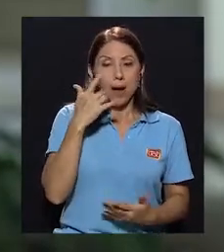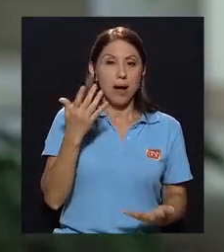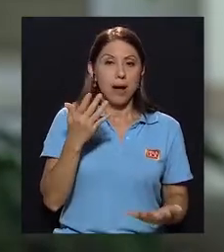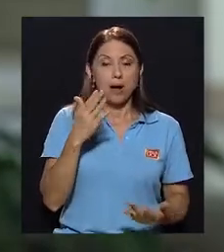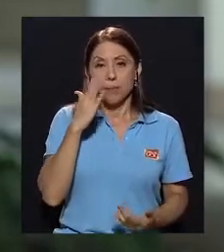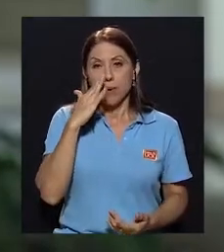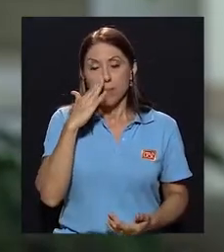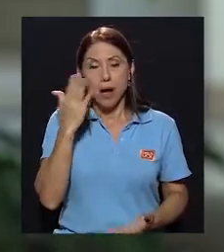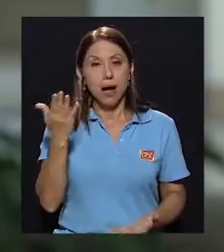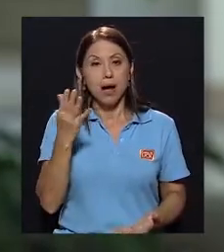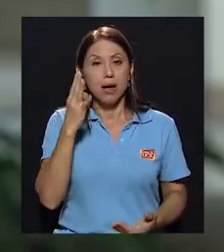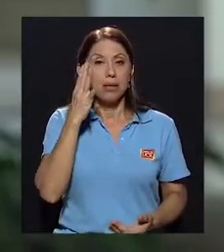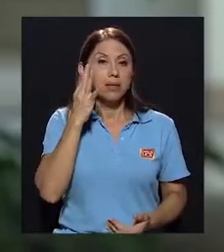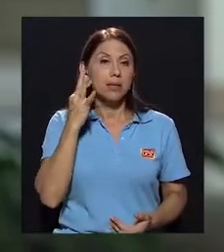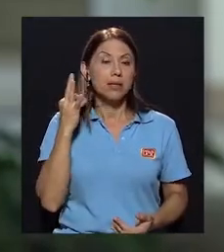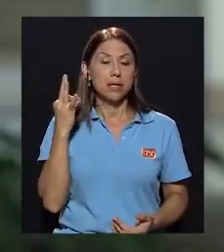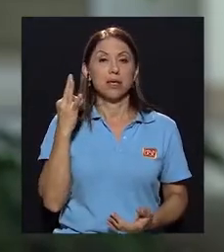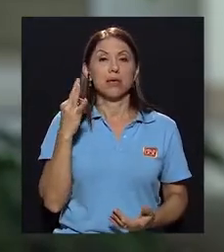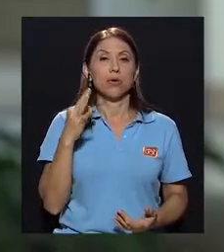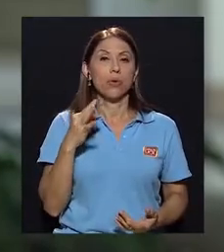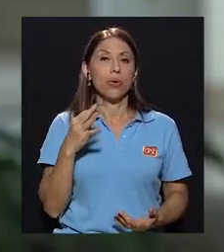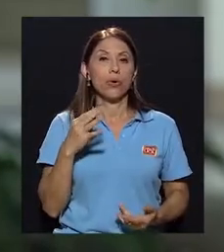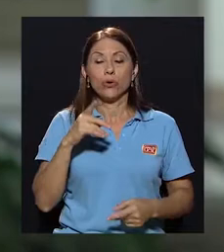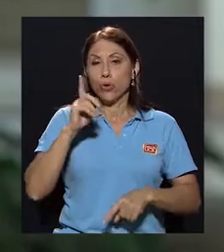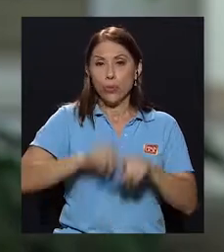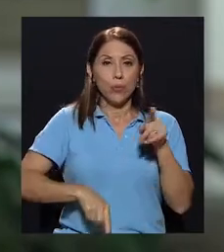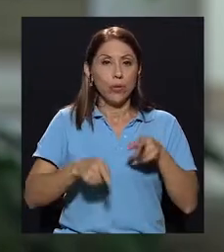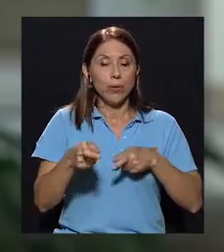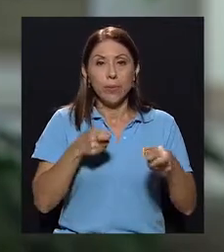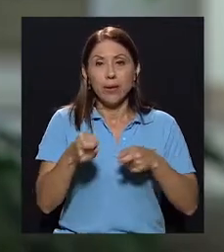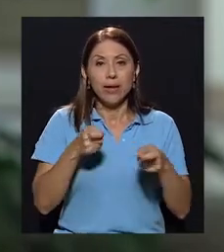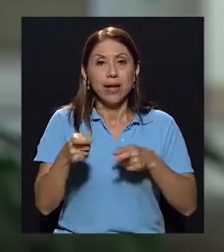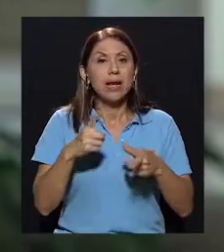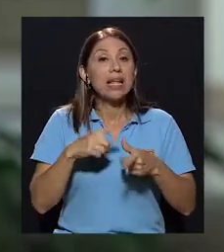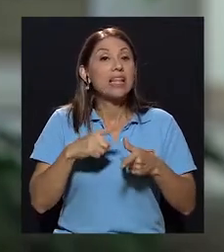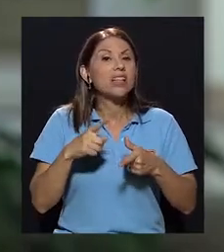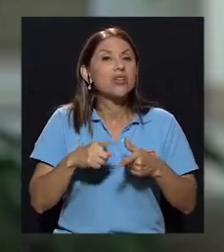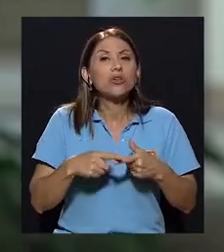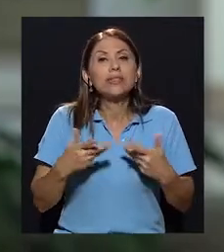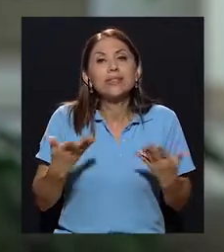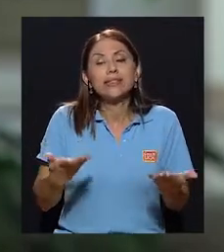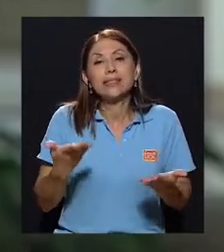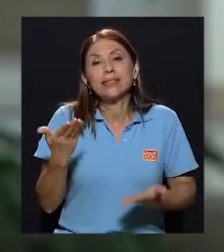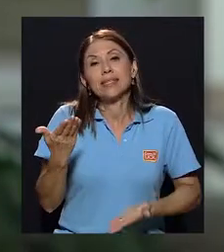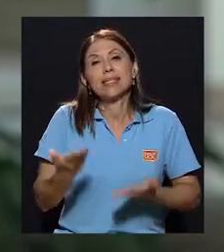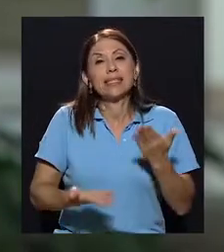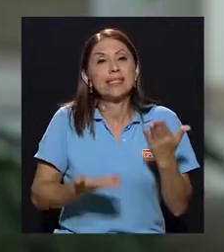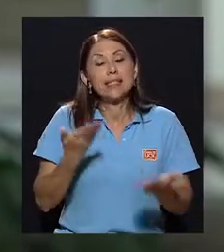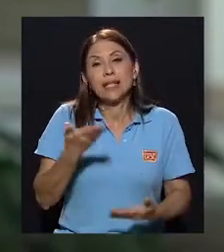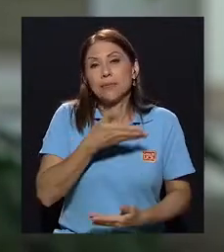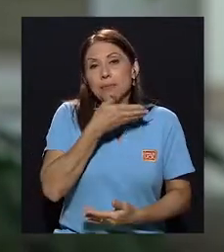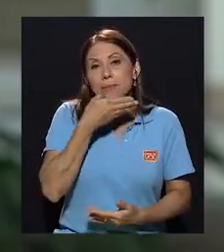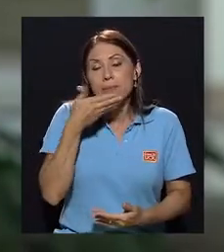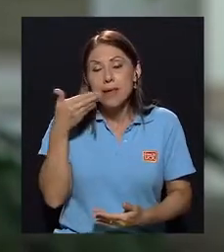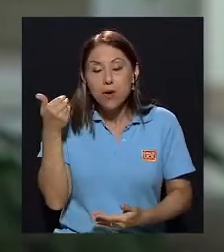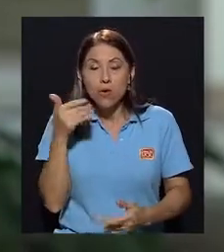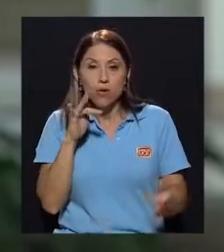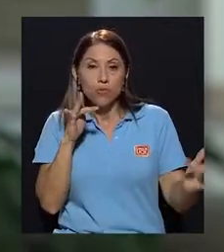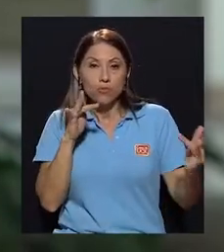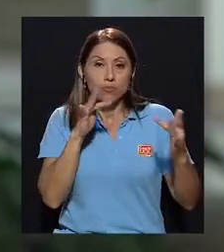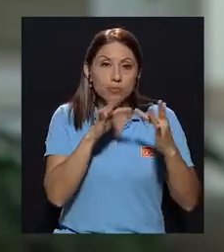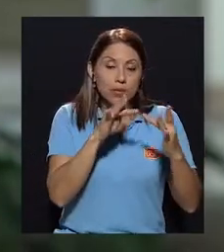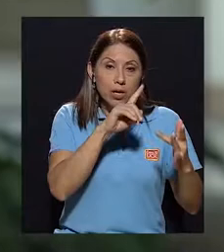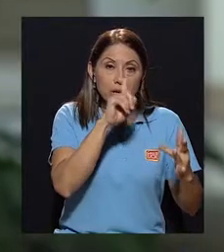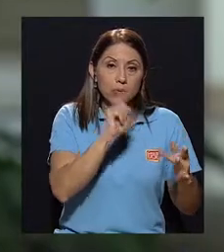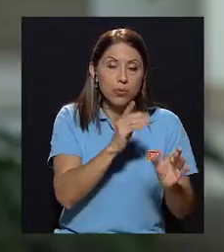tío, como tía de esta personita, entonces, quizás convenga hacer una consulta